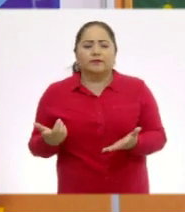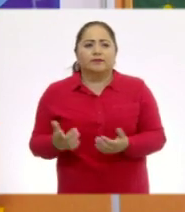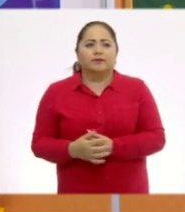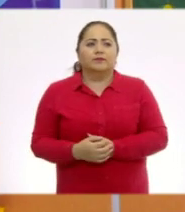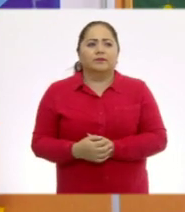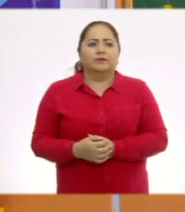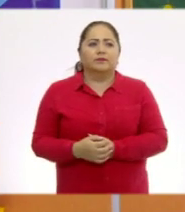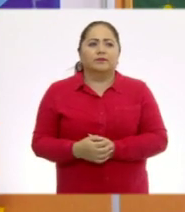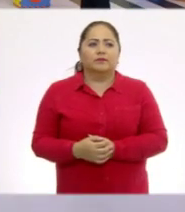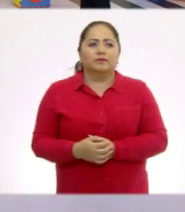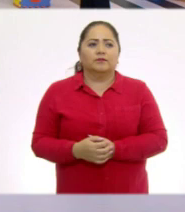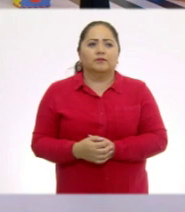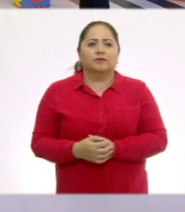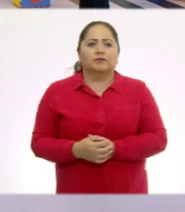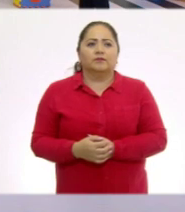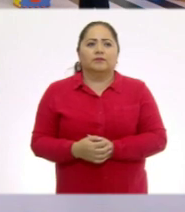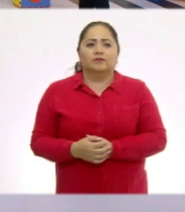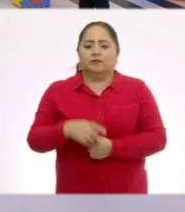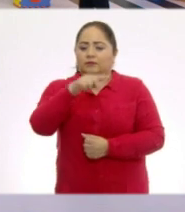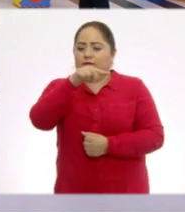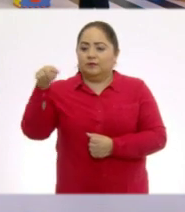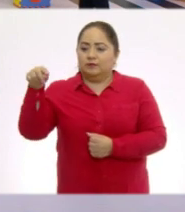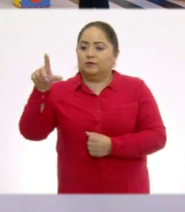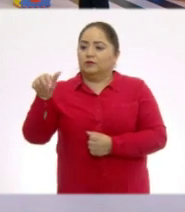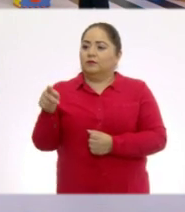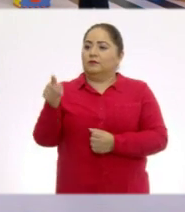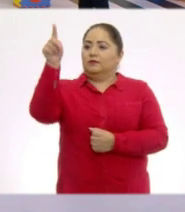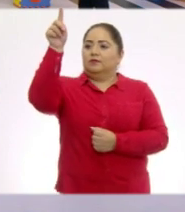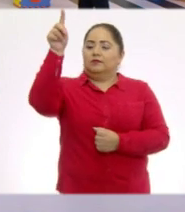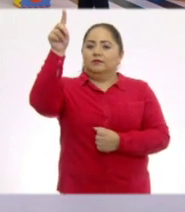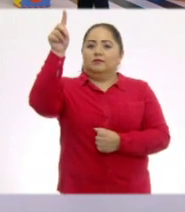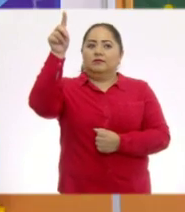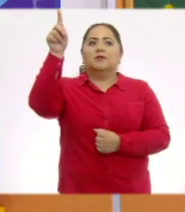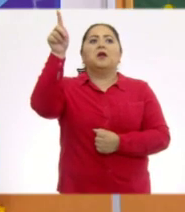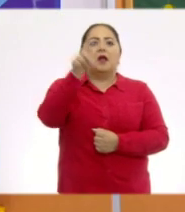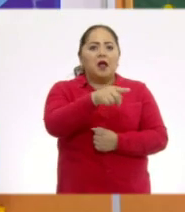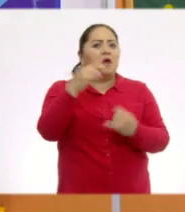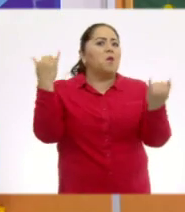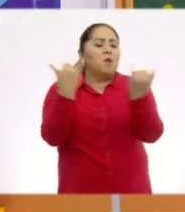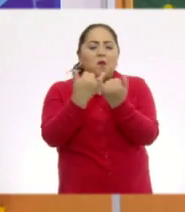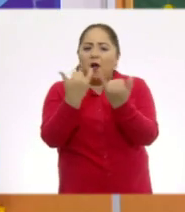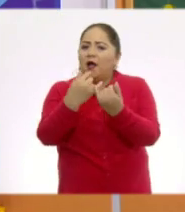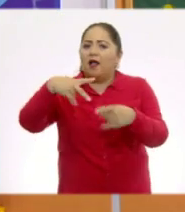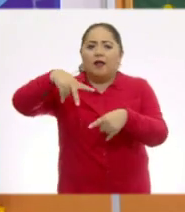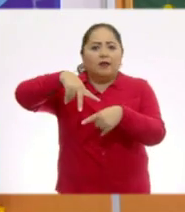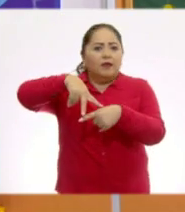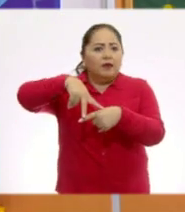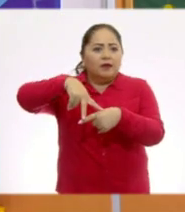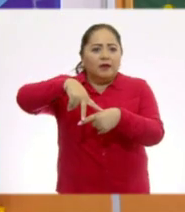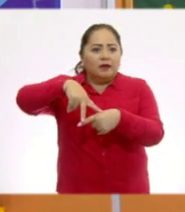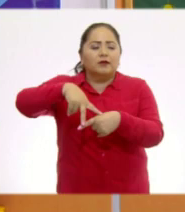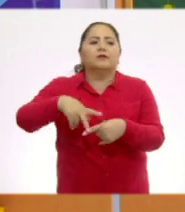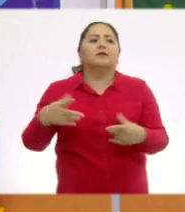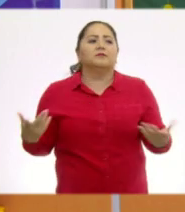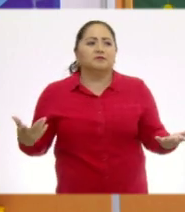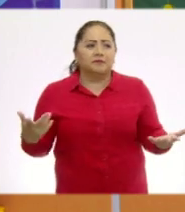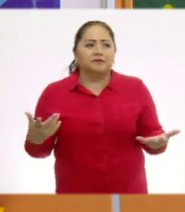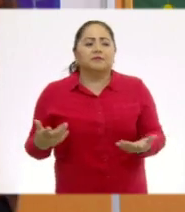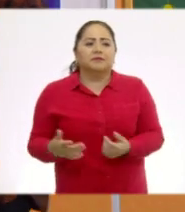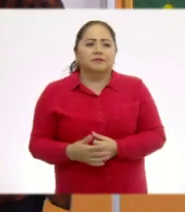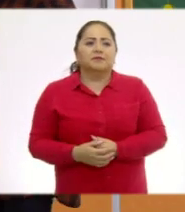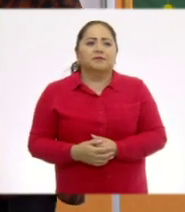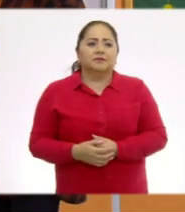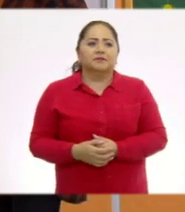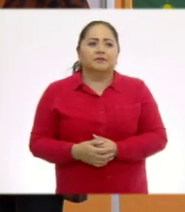Pues, aquí hay un lado, aquí hay otro lado. ¡Ay, es un triángulo! Sí. ¡Ay, es un triángulo!